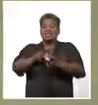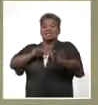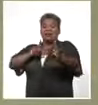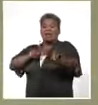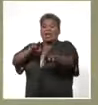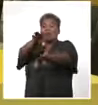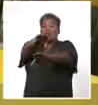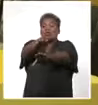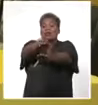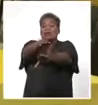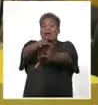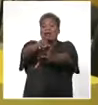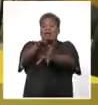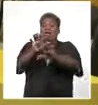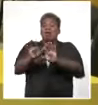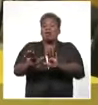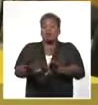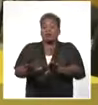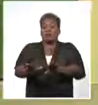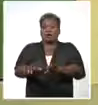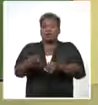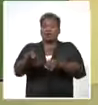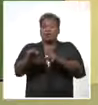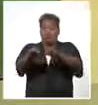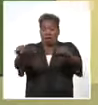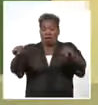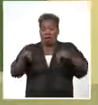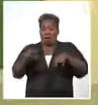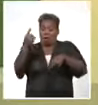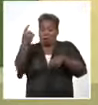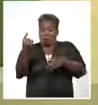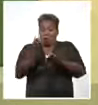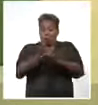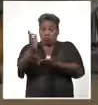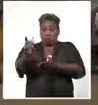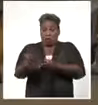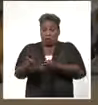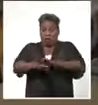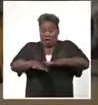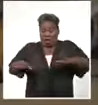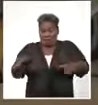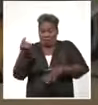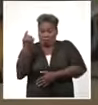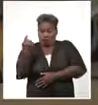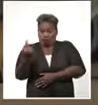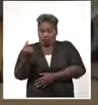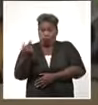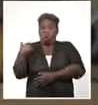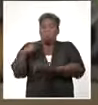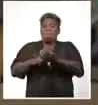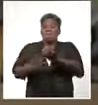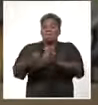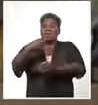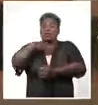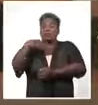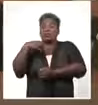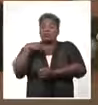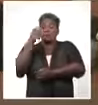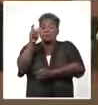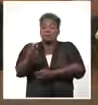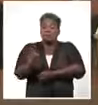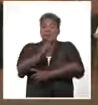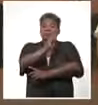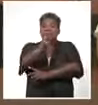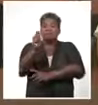hacinamiento, y en las aulas ahora se permite solo un alumno por mesa. La provincia cuenta con el personal docente para garantizar el 100% de